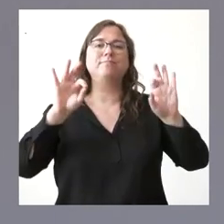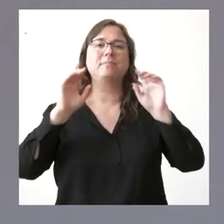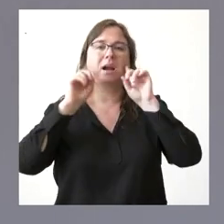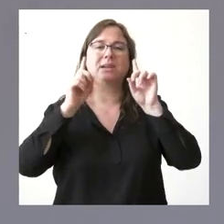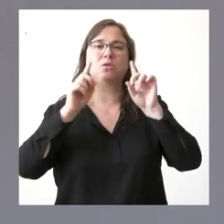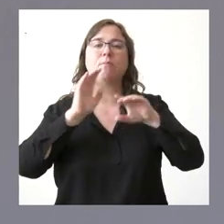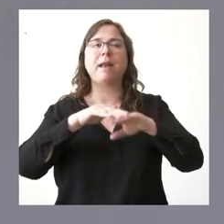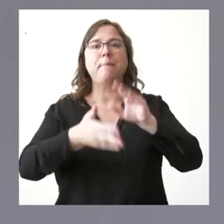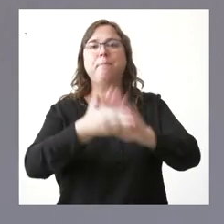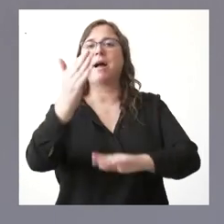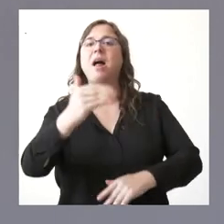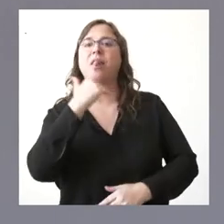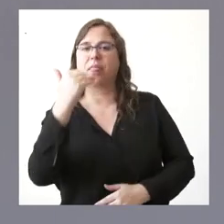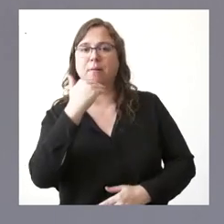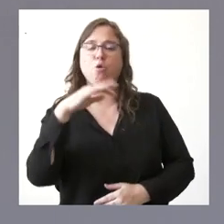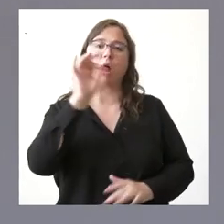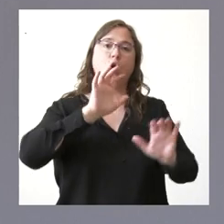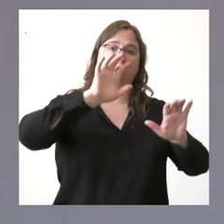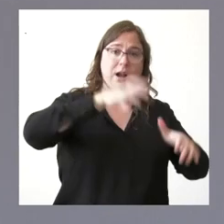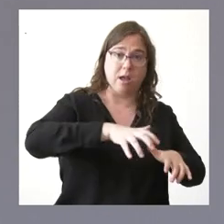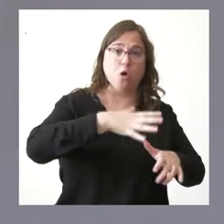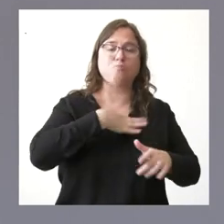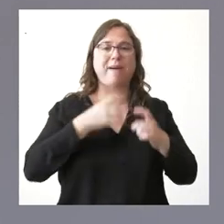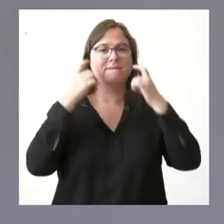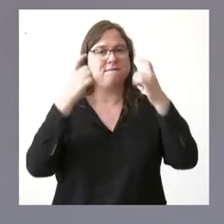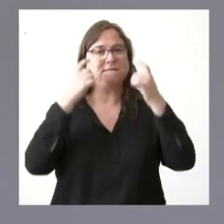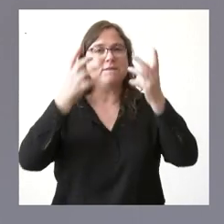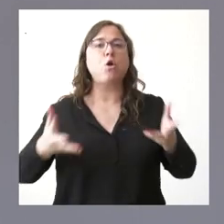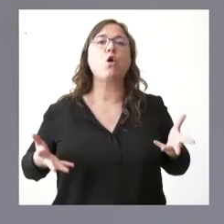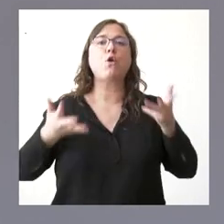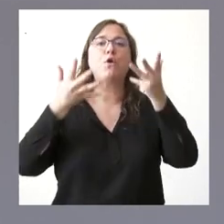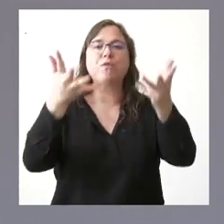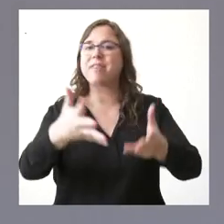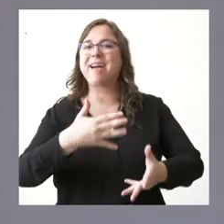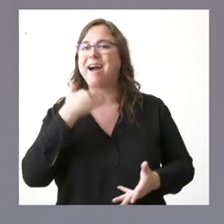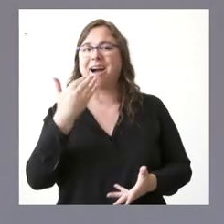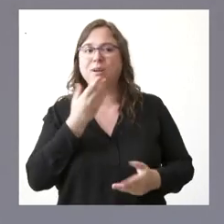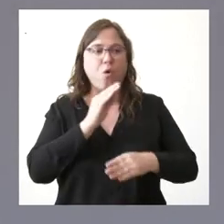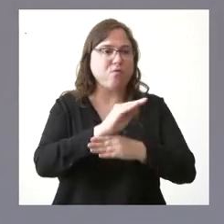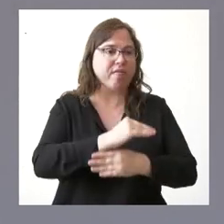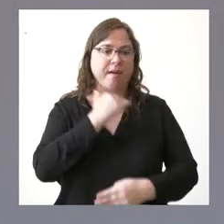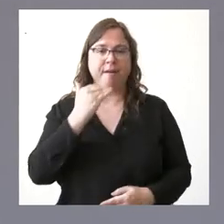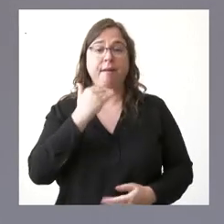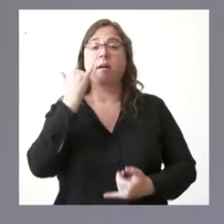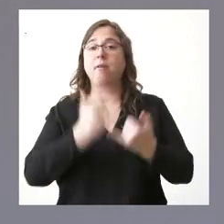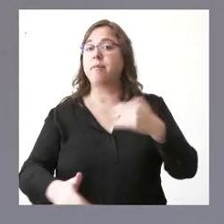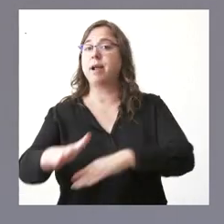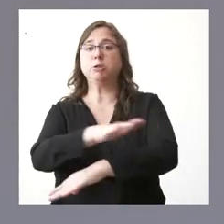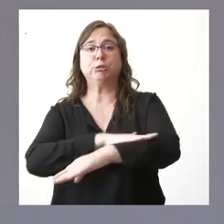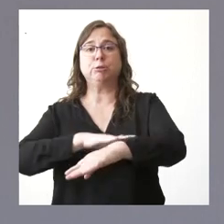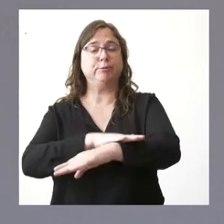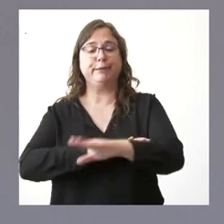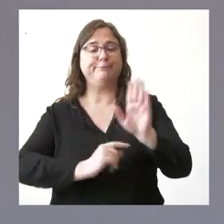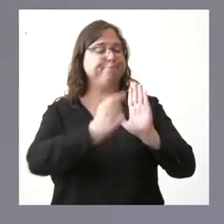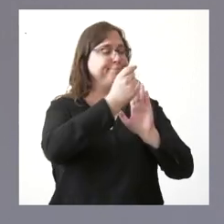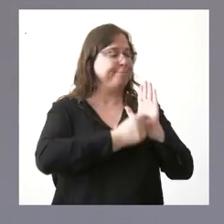destino Zamora o incluso León y, por tanto, que hubiéramos podido ofrecer algún tipo de ayuda a las mismas. Tampoco el Gobierno ha decidido incluir estos